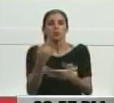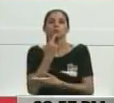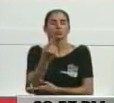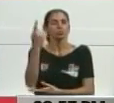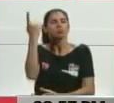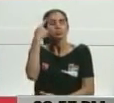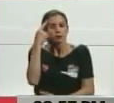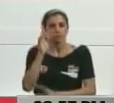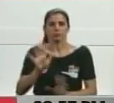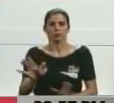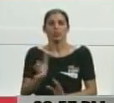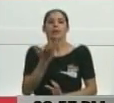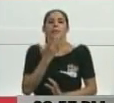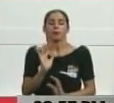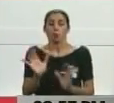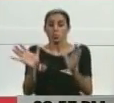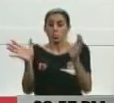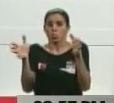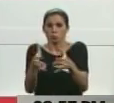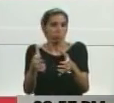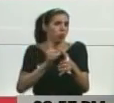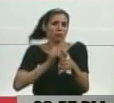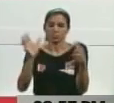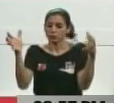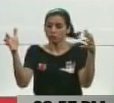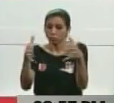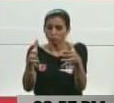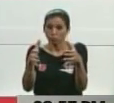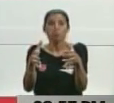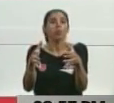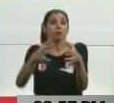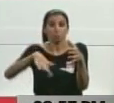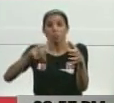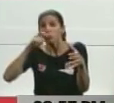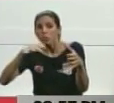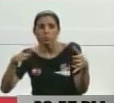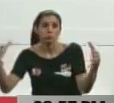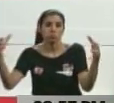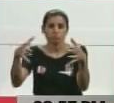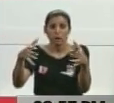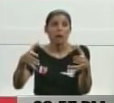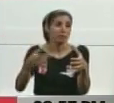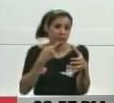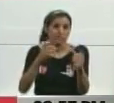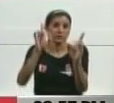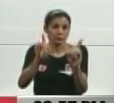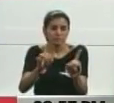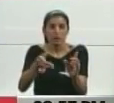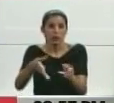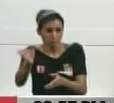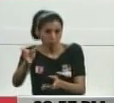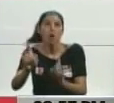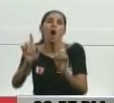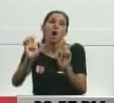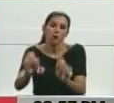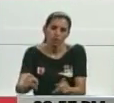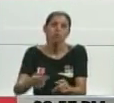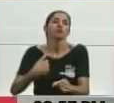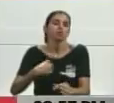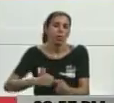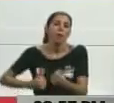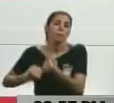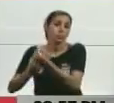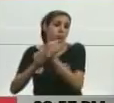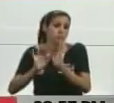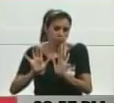Y si un colectivo toma la decisión que es por este camino, mire, el primero que levanta la bandera de ese colectivo soy yo. Para agarrar por ese